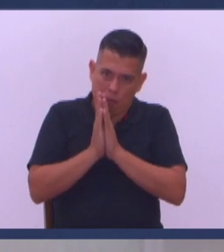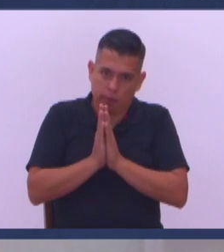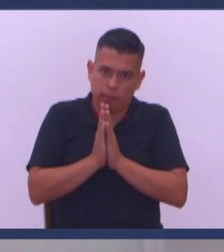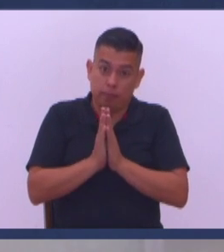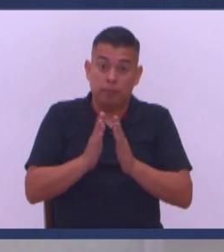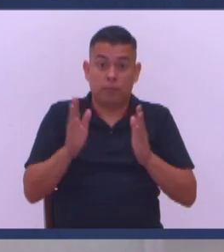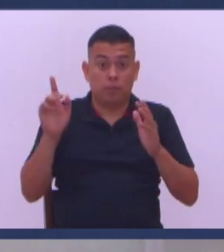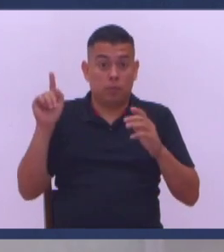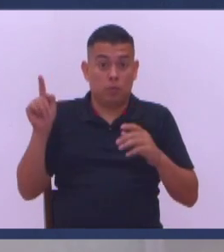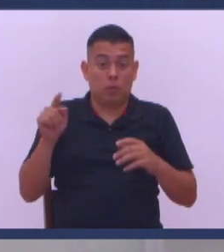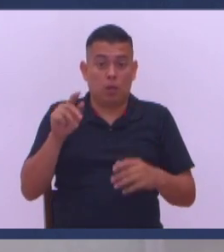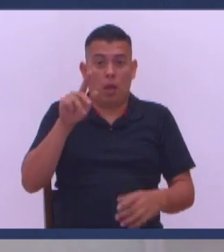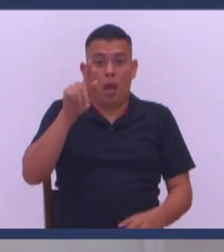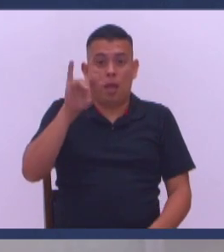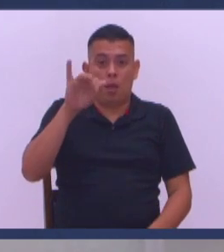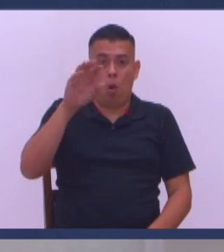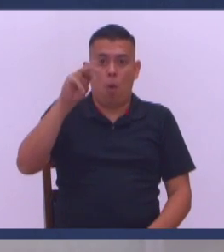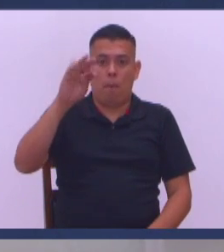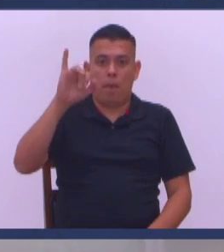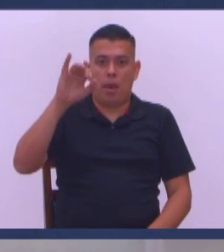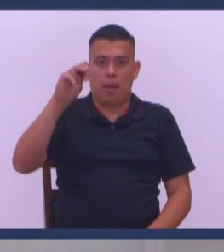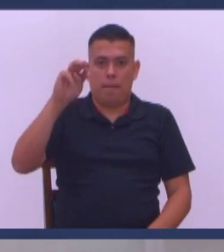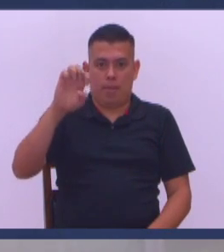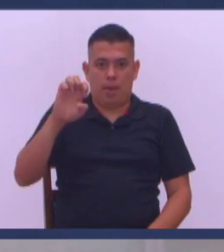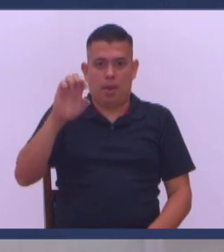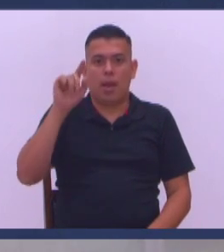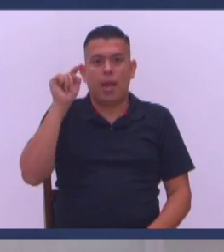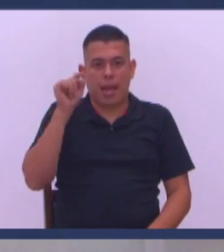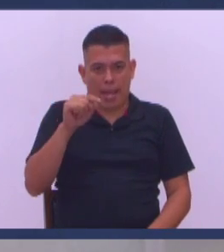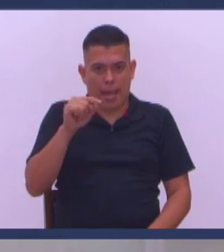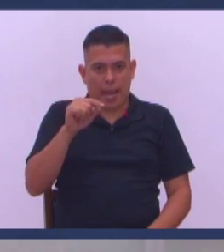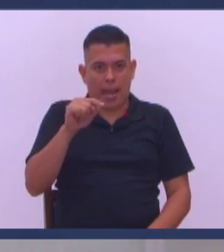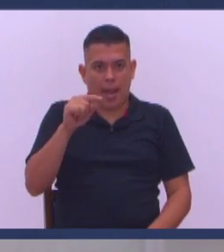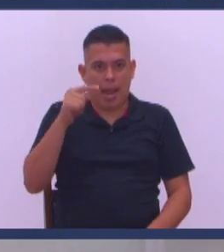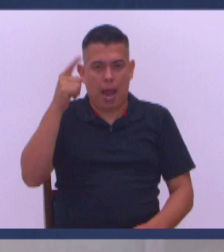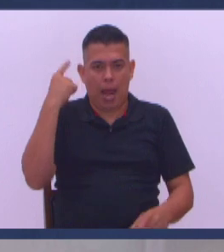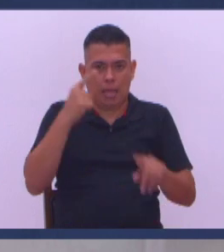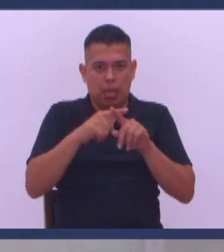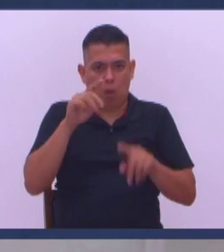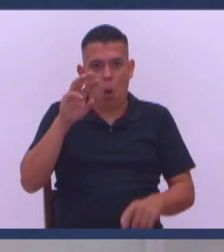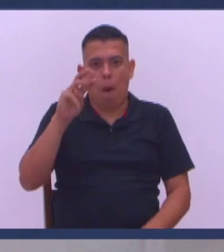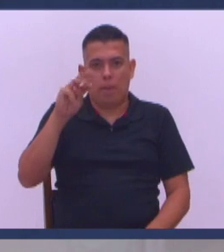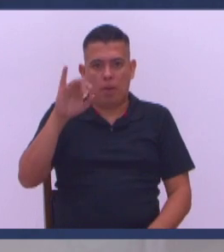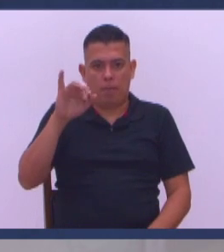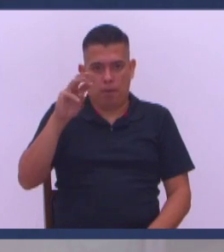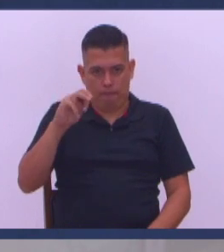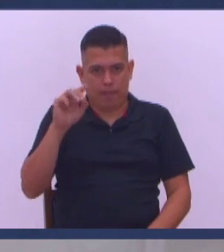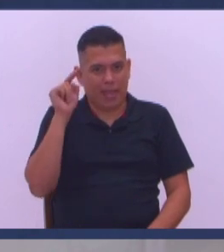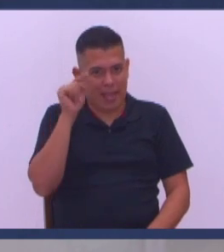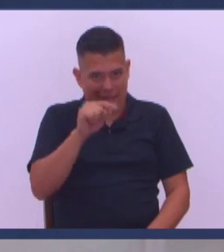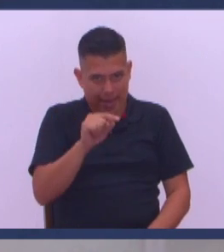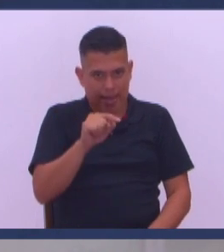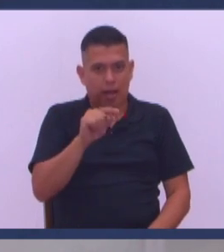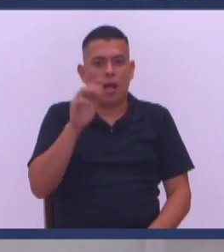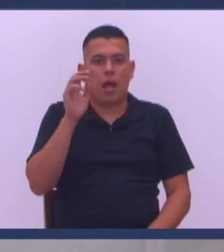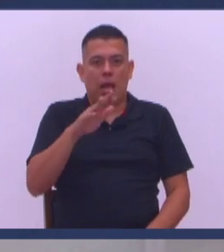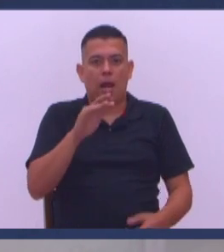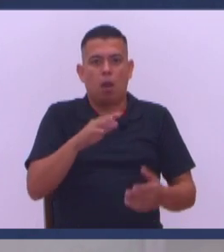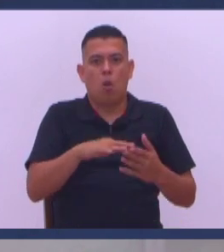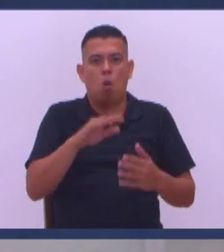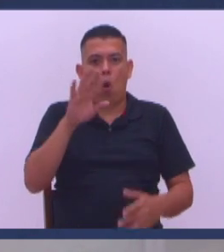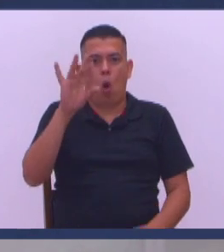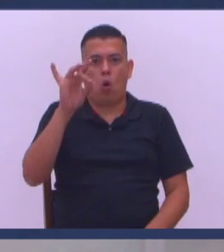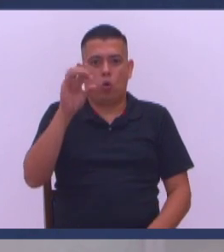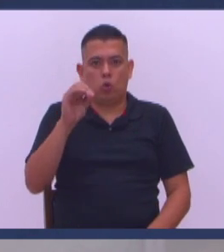del centro De rehabilitación El 80% Estoy siendo bien abusivo En el término El 80% De los casos Que tengo en